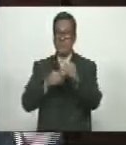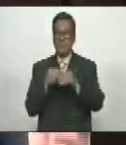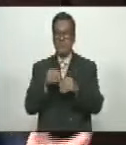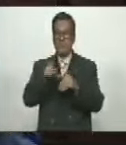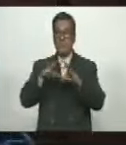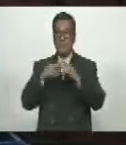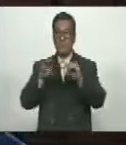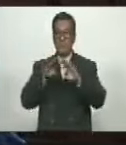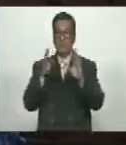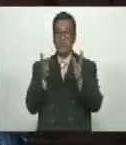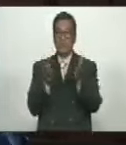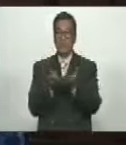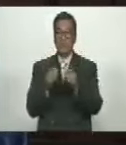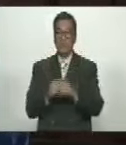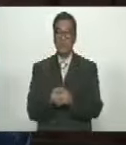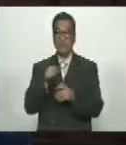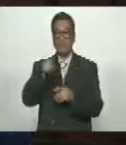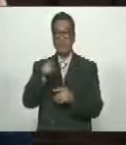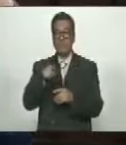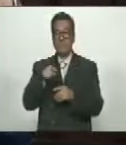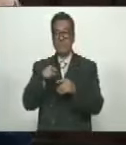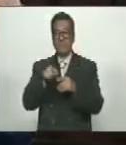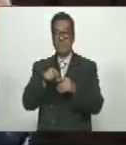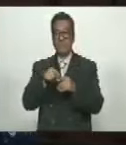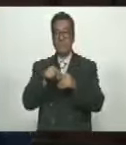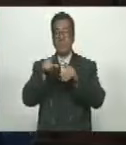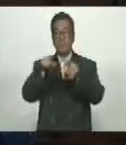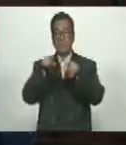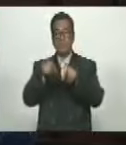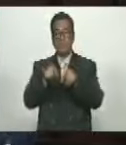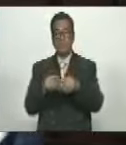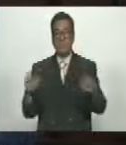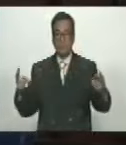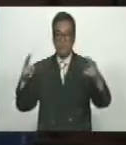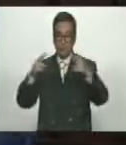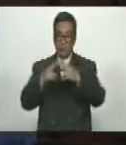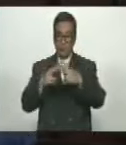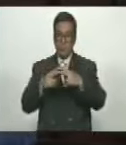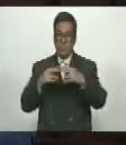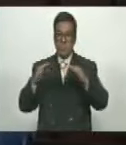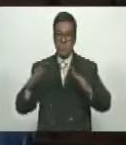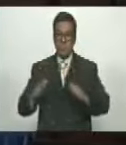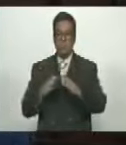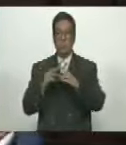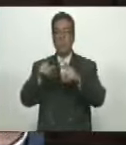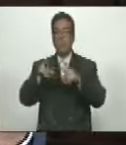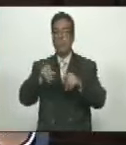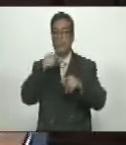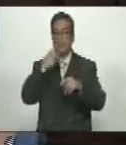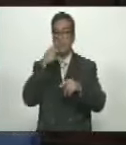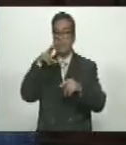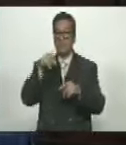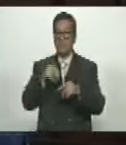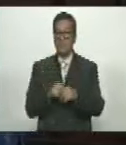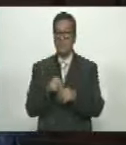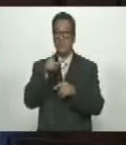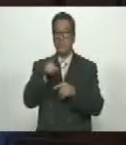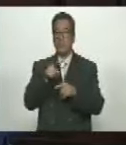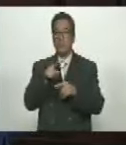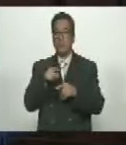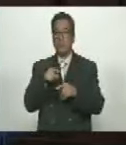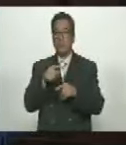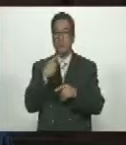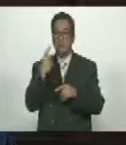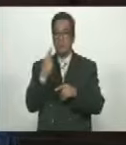en el mundo Y yo creo que es un tema De reconciliación y de reencuentro No es un tema político Es un tema